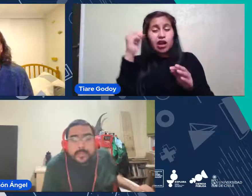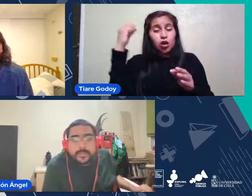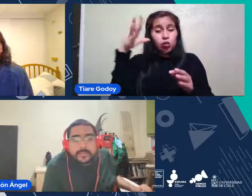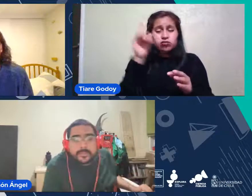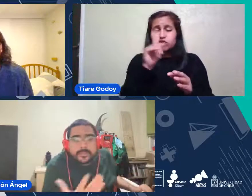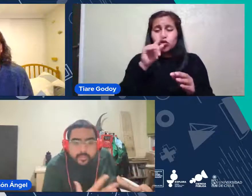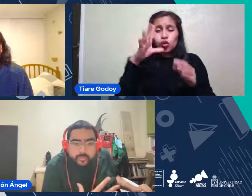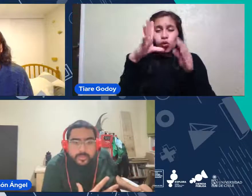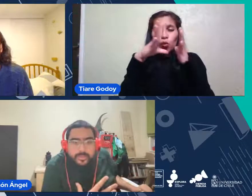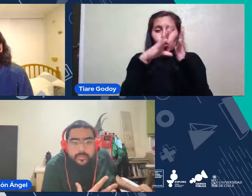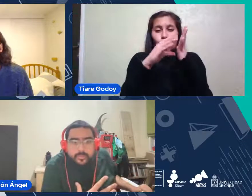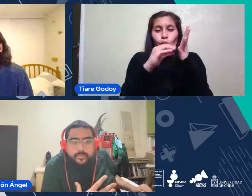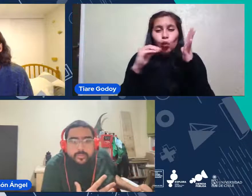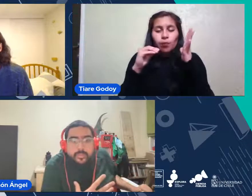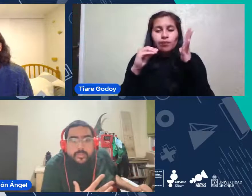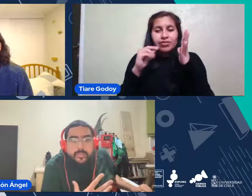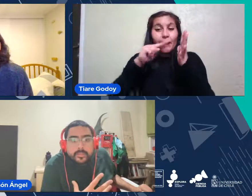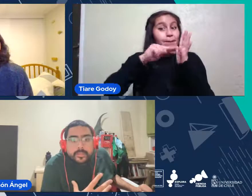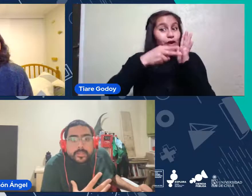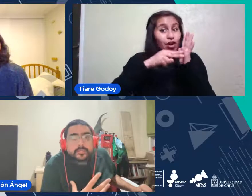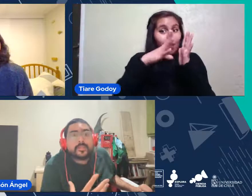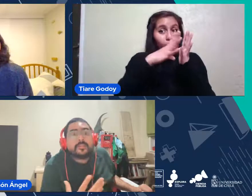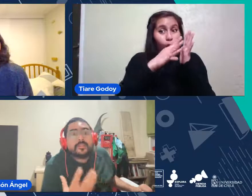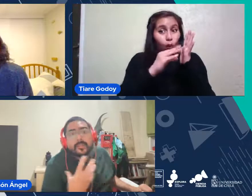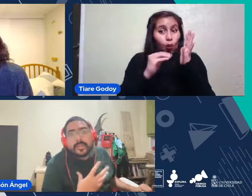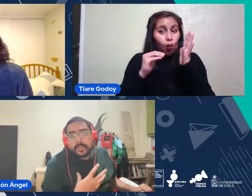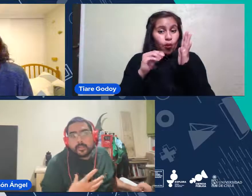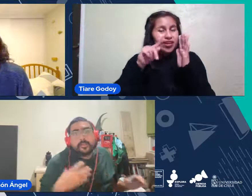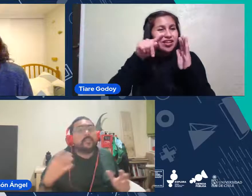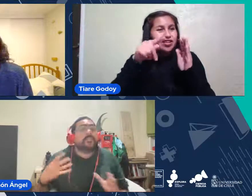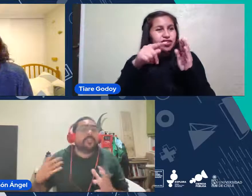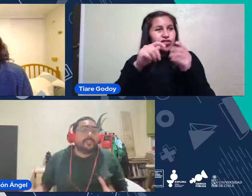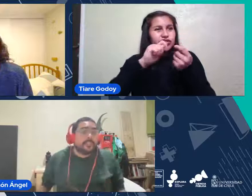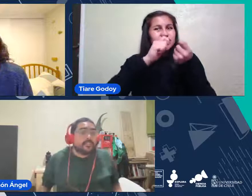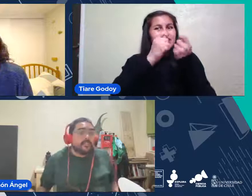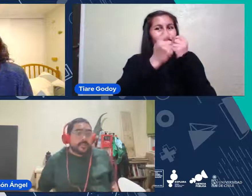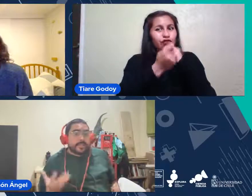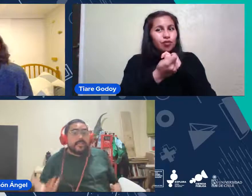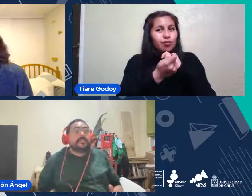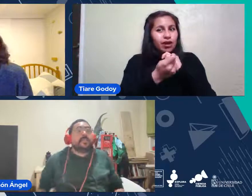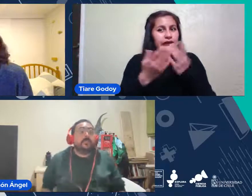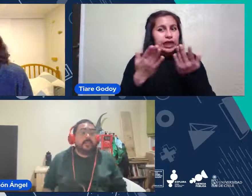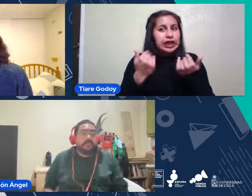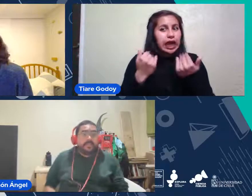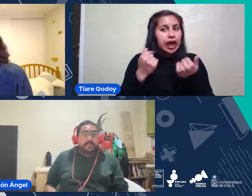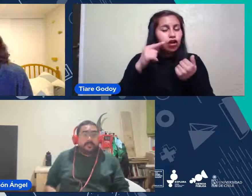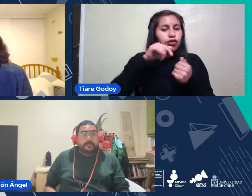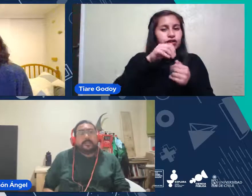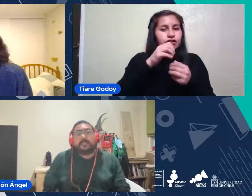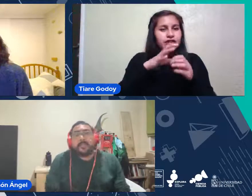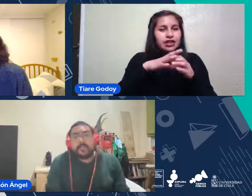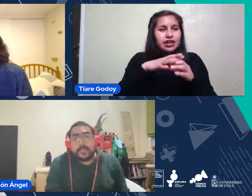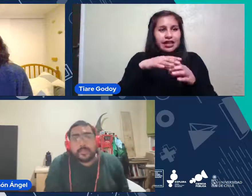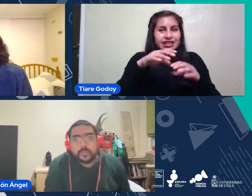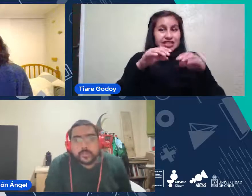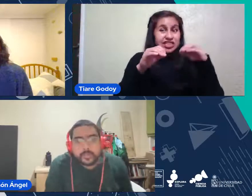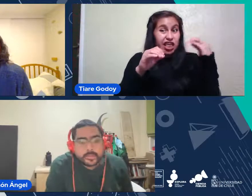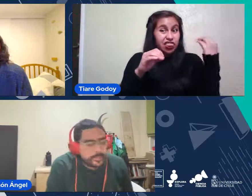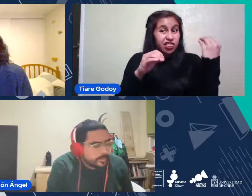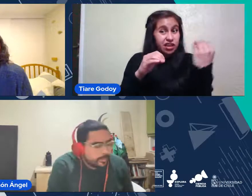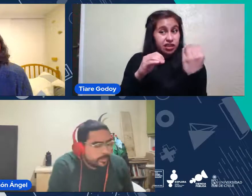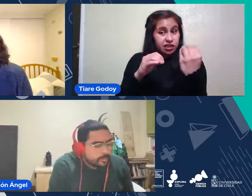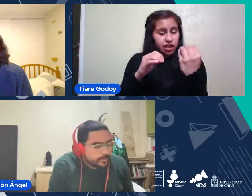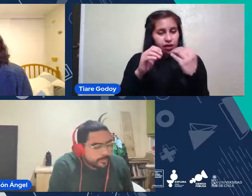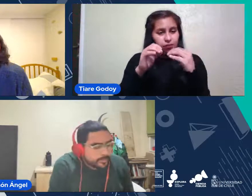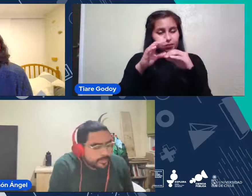Problema Es Que Si Absorben La Luz Eso Se Transforma En calor Y Los Satélites Se Sobrecalientan Y Pueden Fallar Es Uno